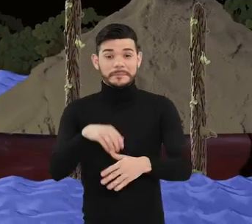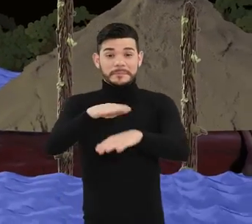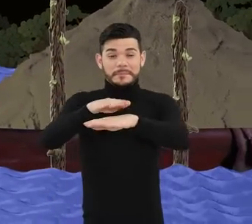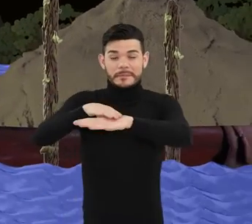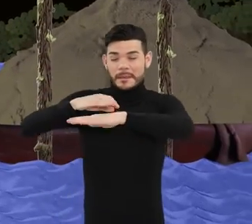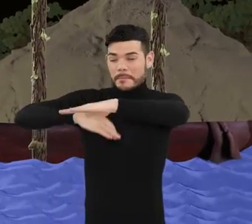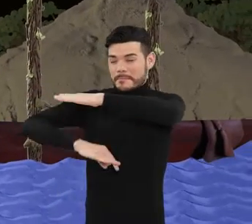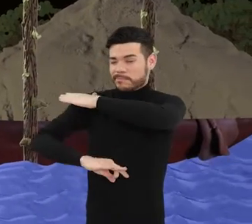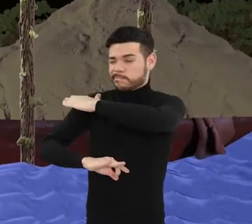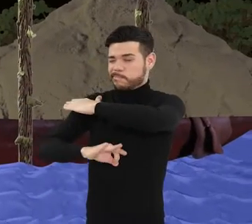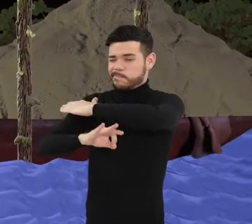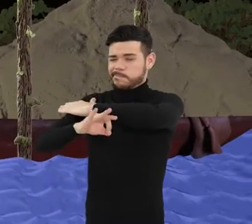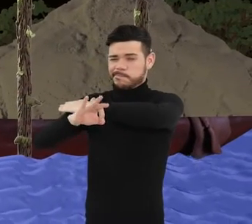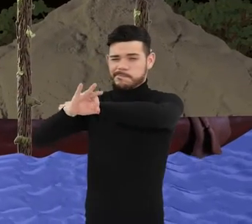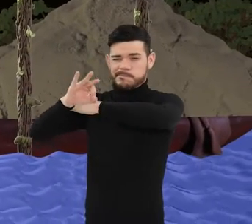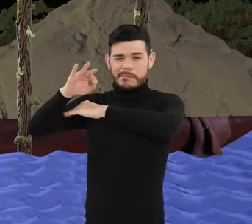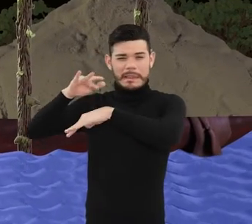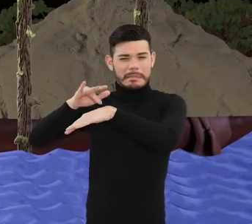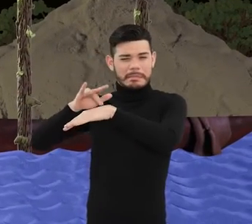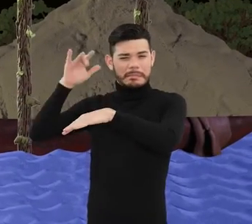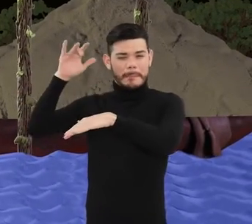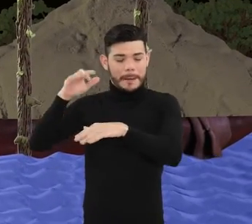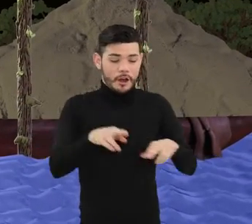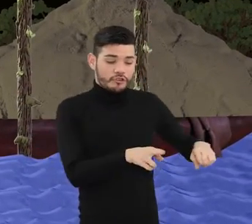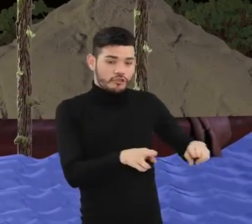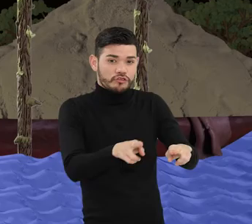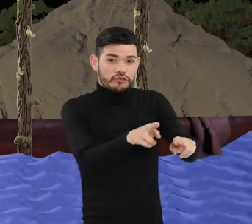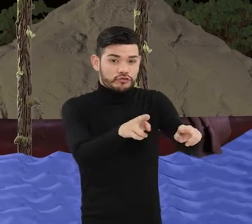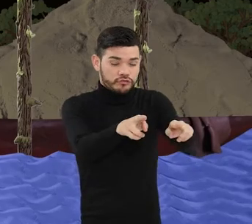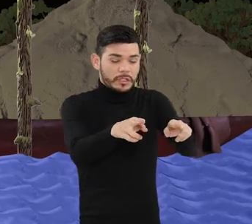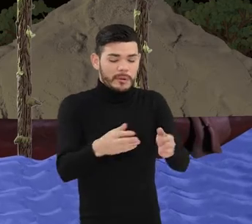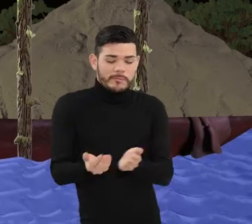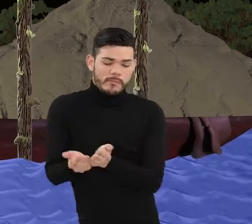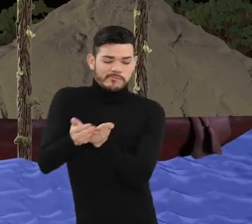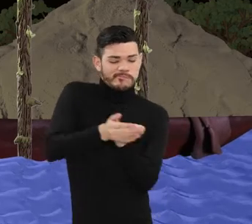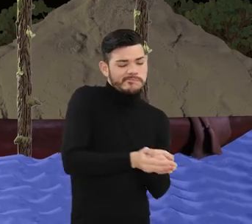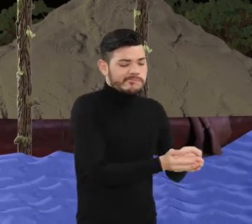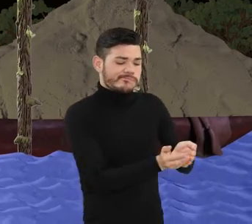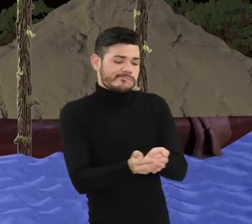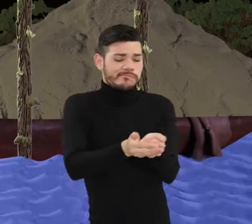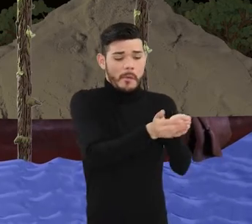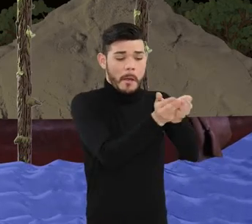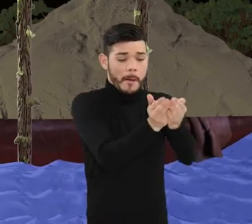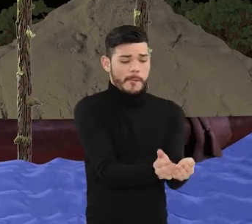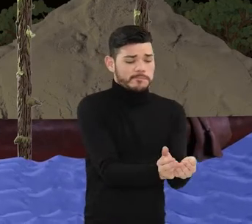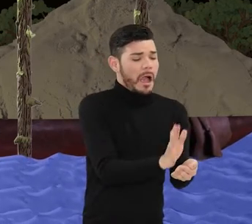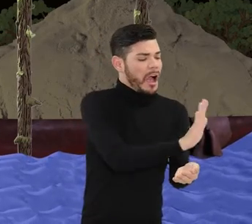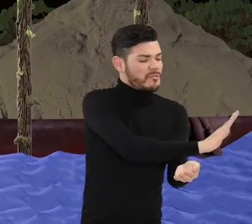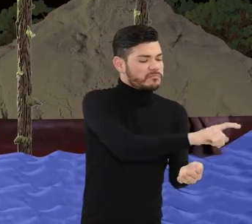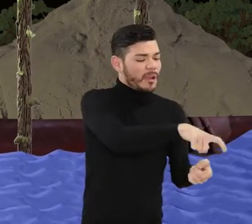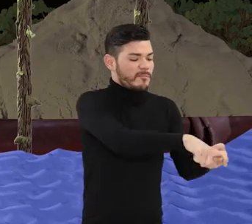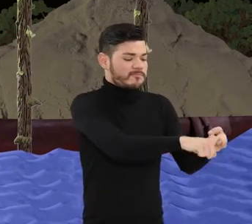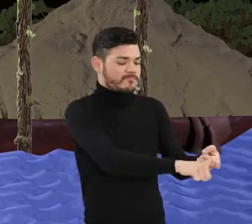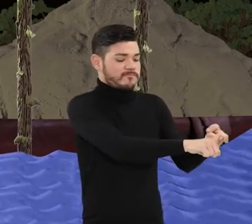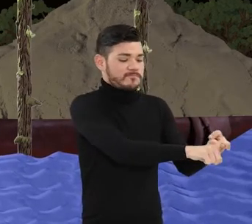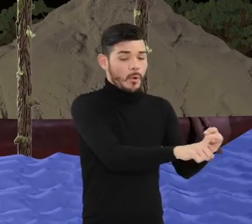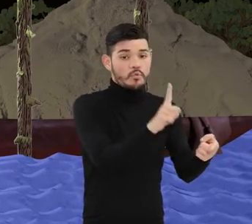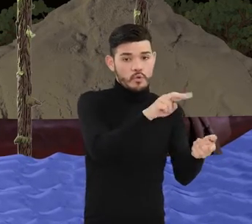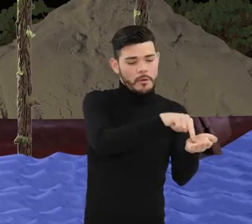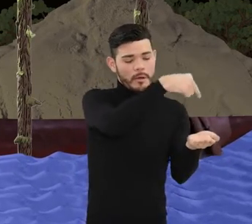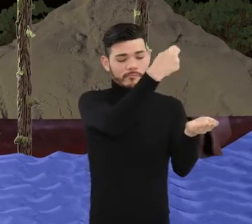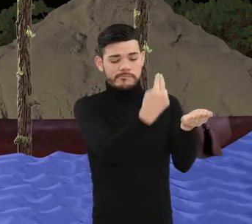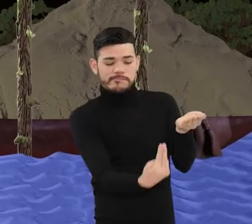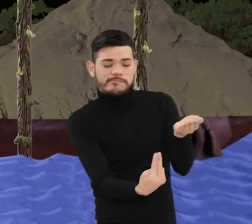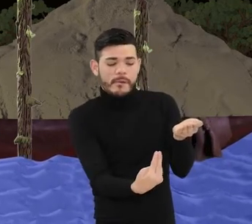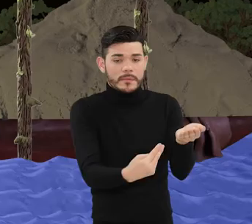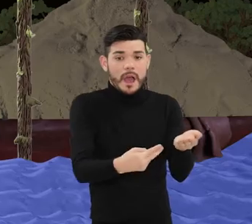Muy temprano en la madrugada, los areneros penetran en el río. Eligen un lugar para fijar su canoa. Y uno de ellos se sumerge en el